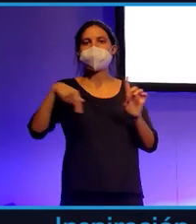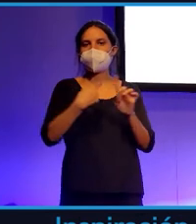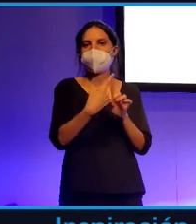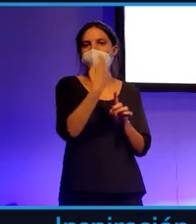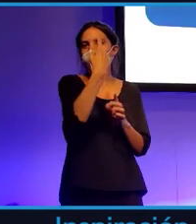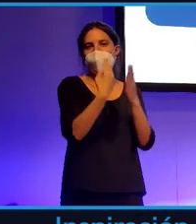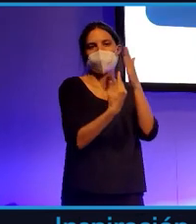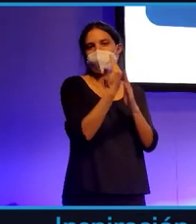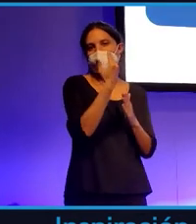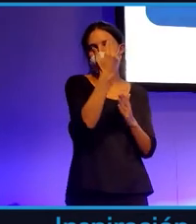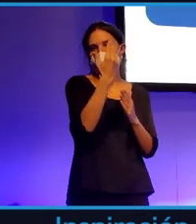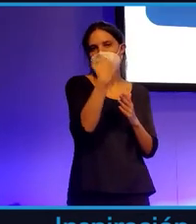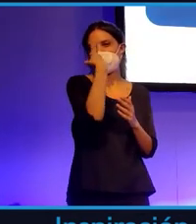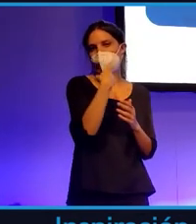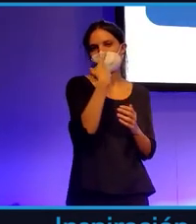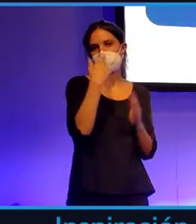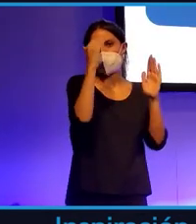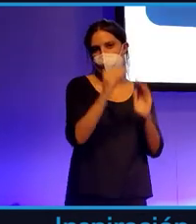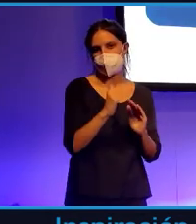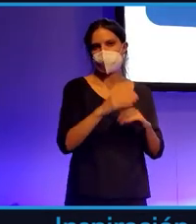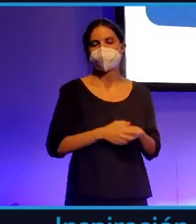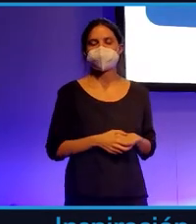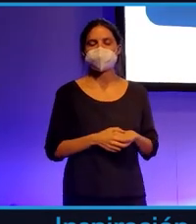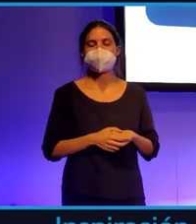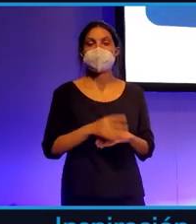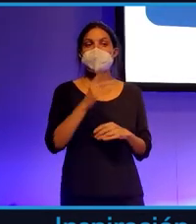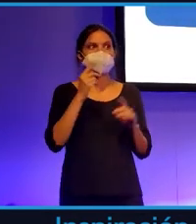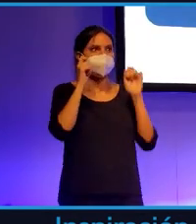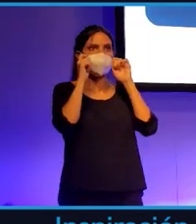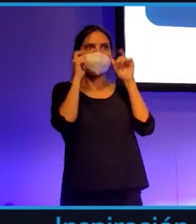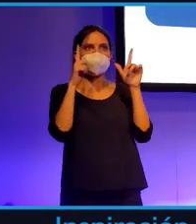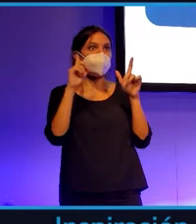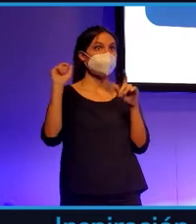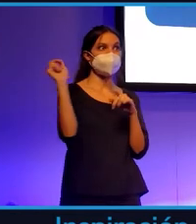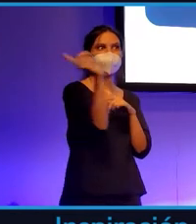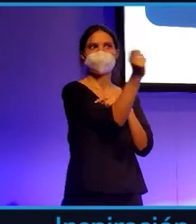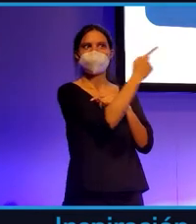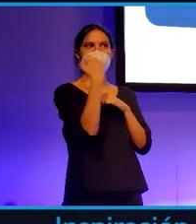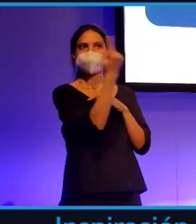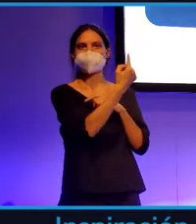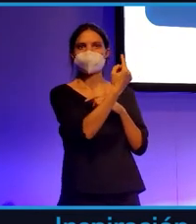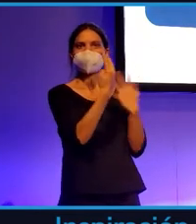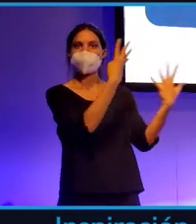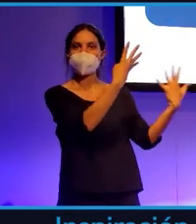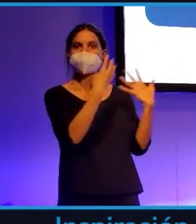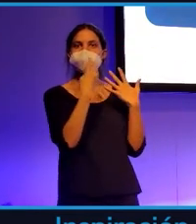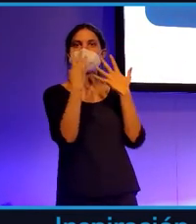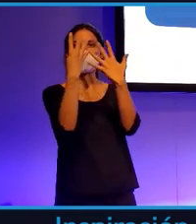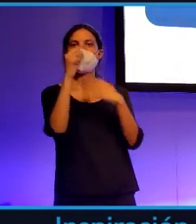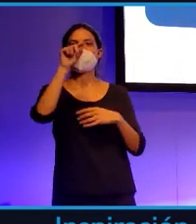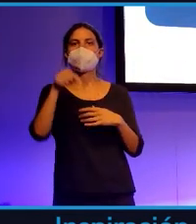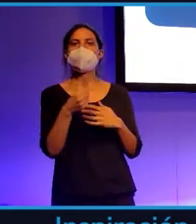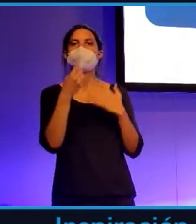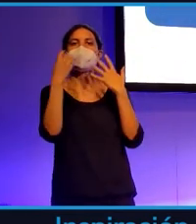¿Qué se descubrió? Se descubrió que todos nosotros compartimos el 99,9%